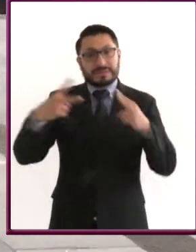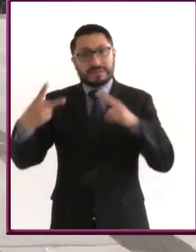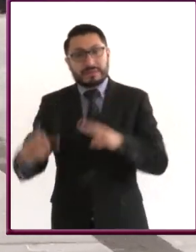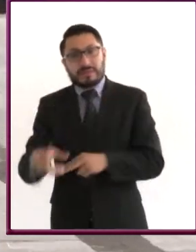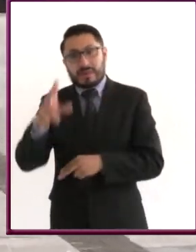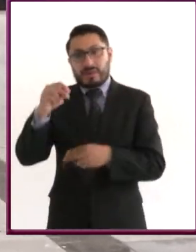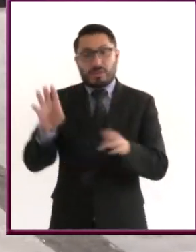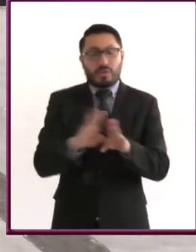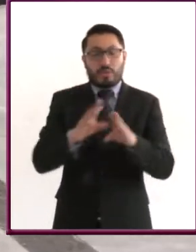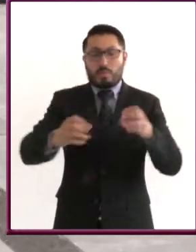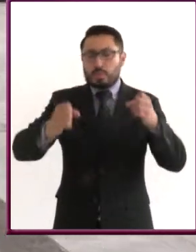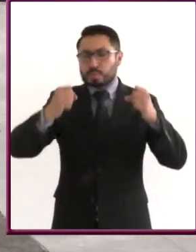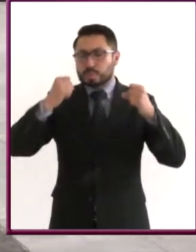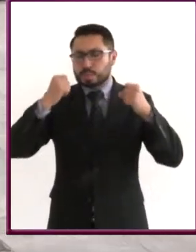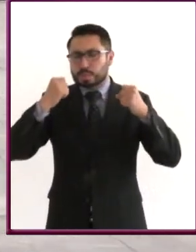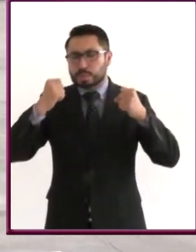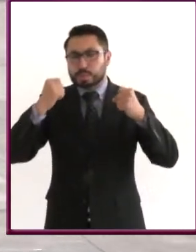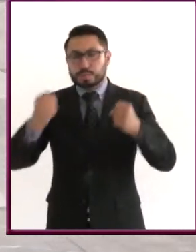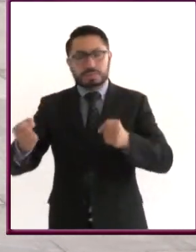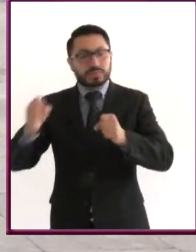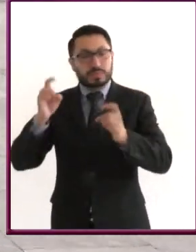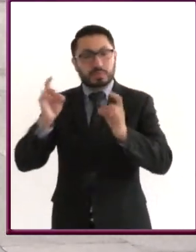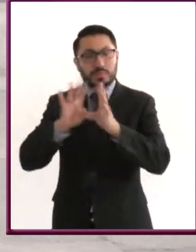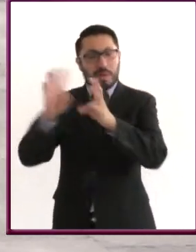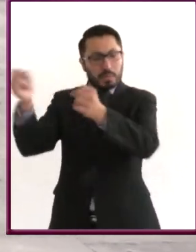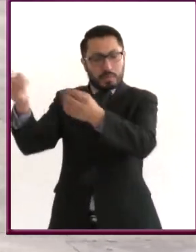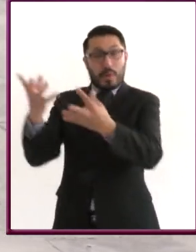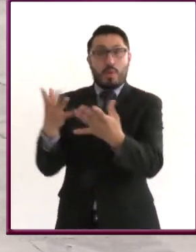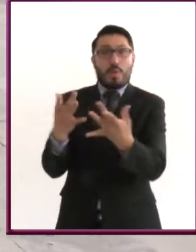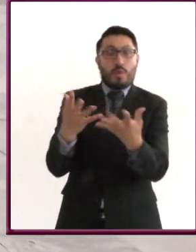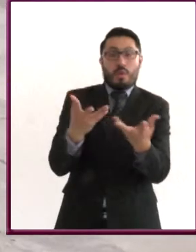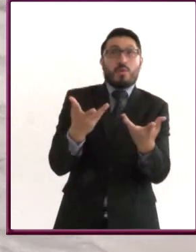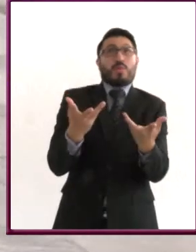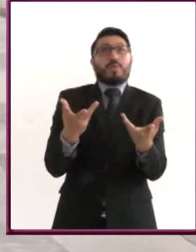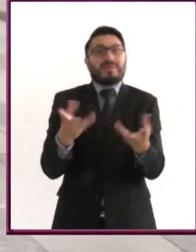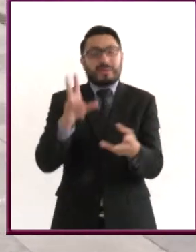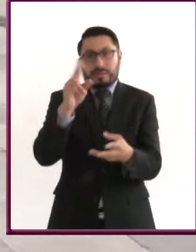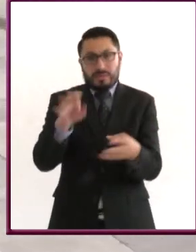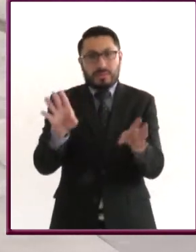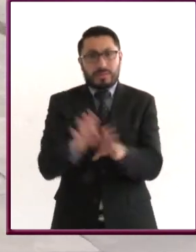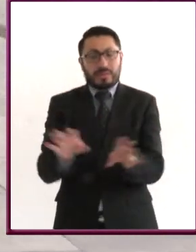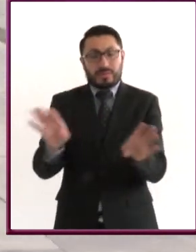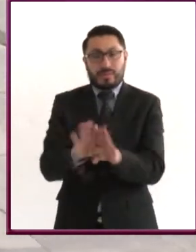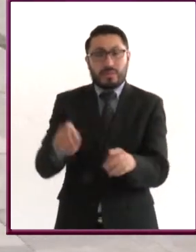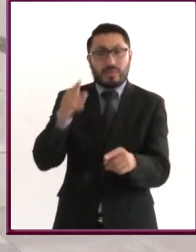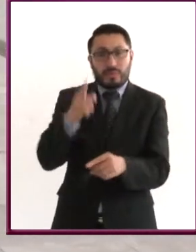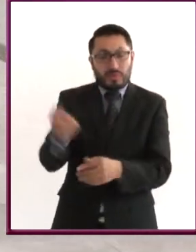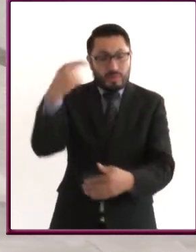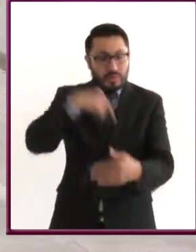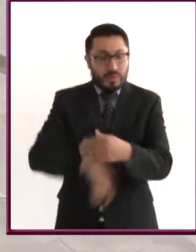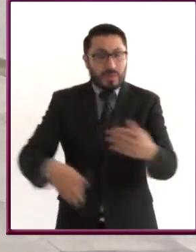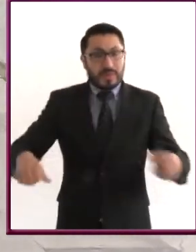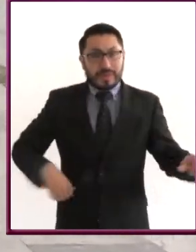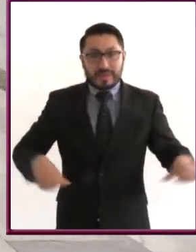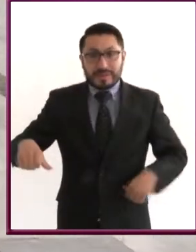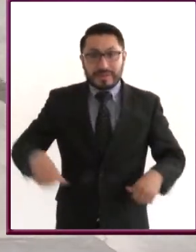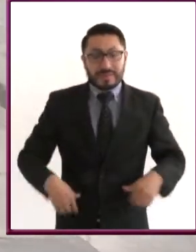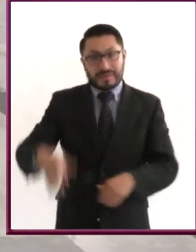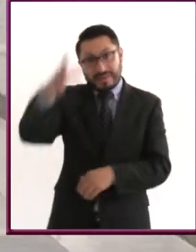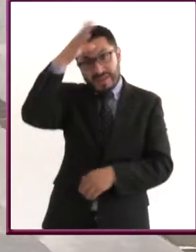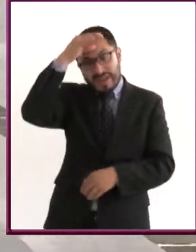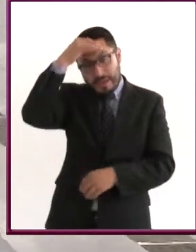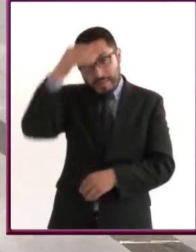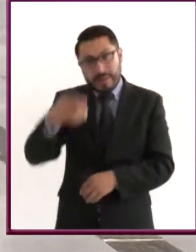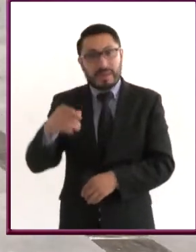es una fuerza que llega y nos ocupa o nos invade. Fromm explica que amar es una actividad que se aprende y que al practicarla